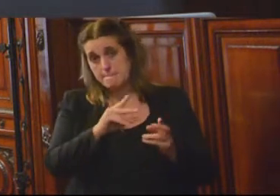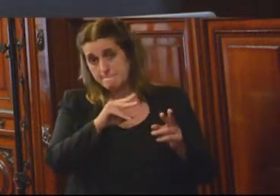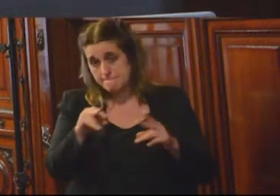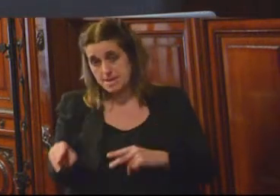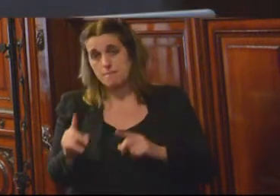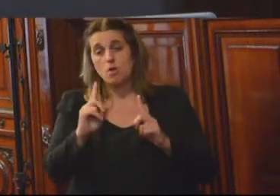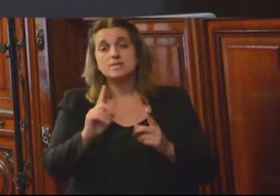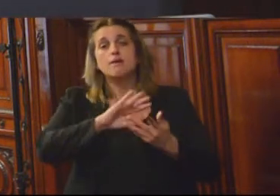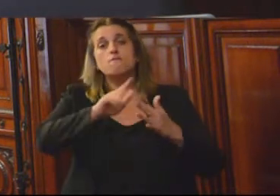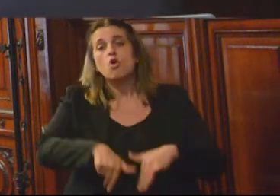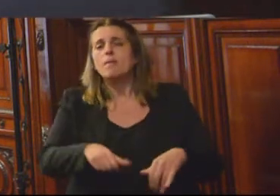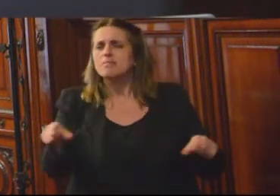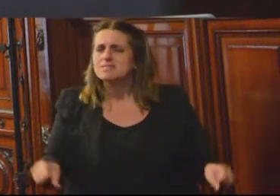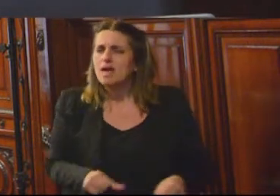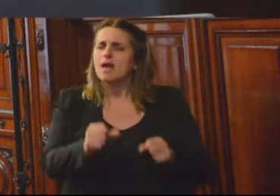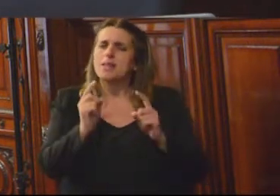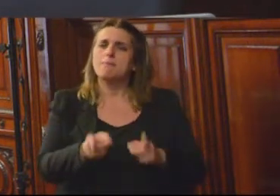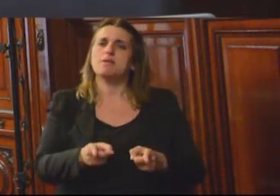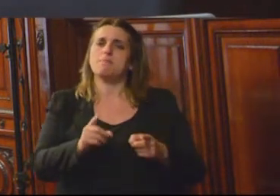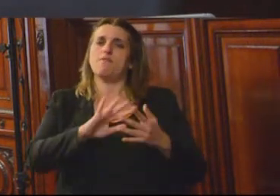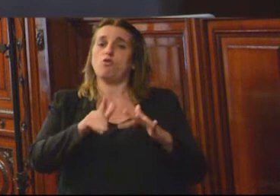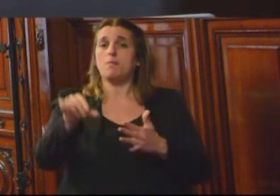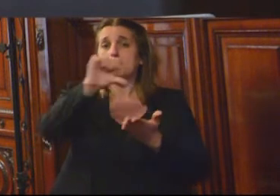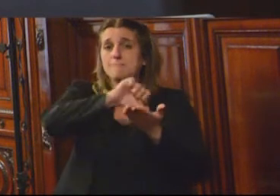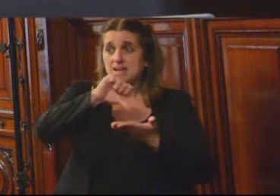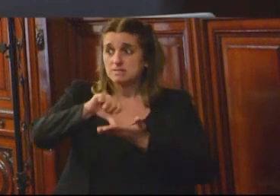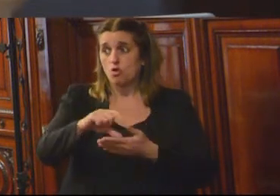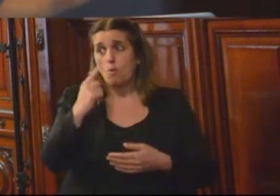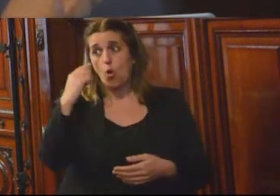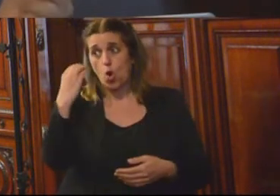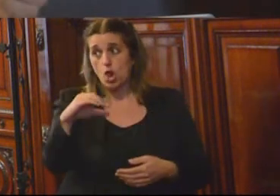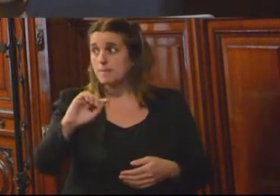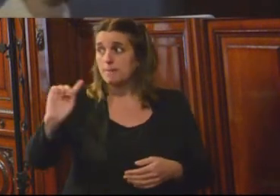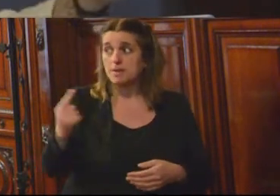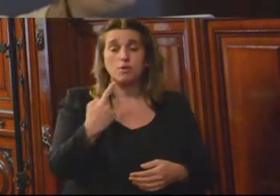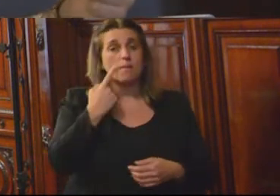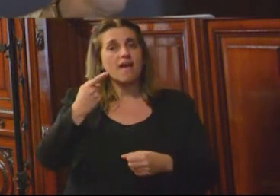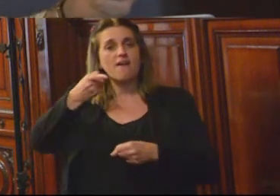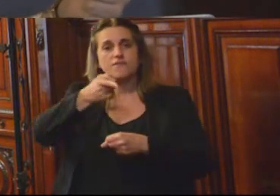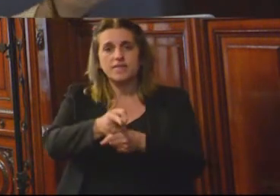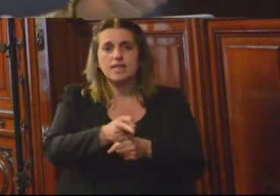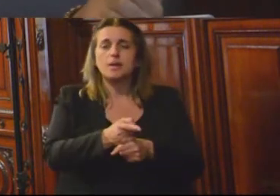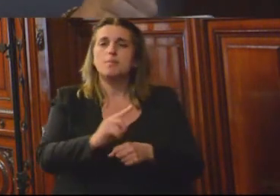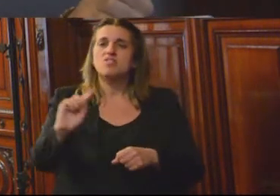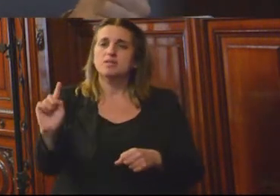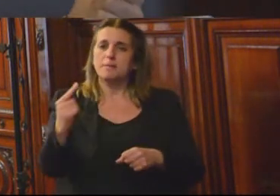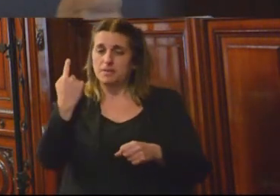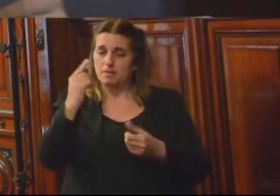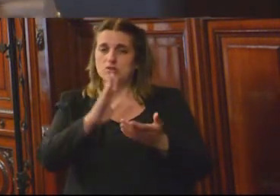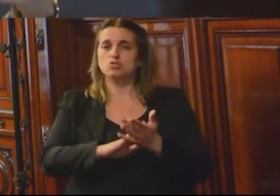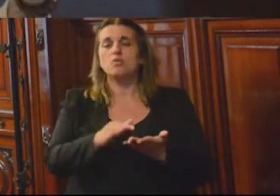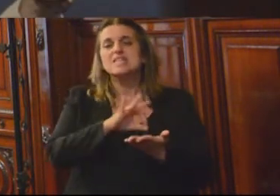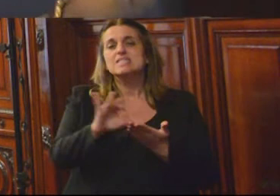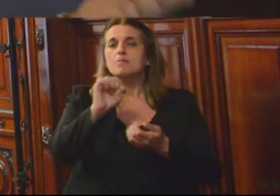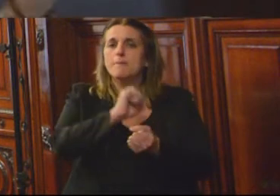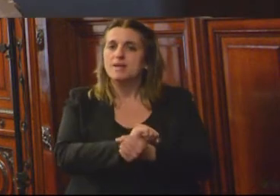de medidas se implementen también en países como Colombia, primero para evitar que se haga un primer desvío del sistema penal que se